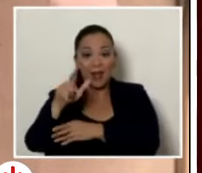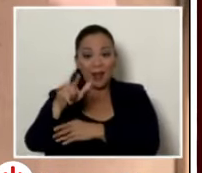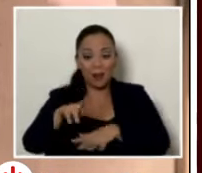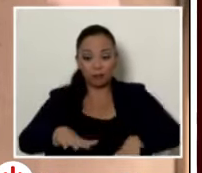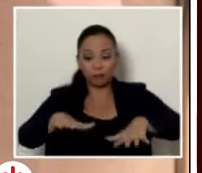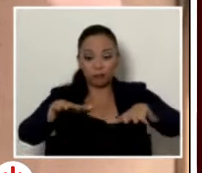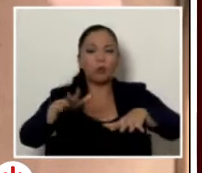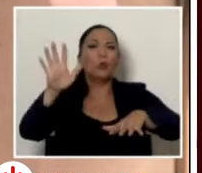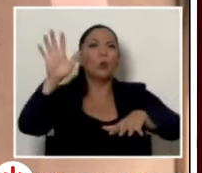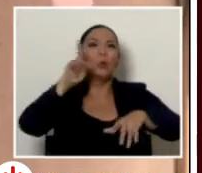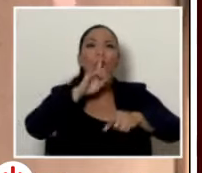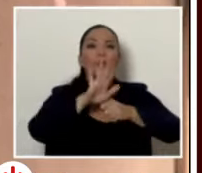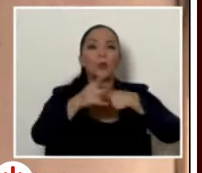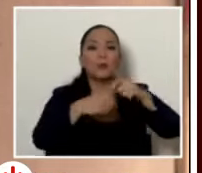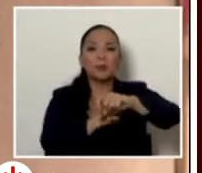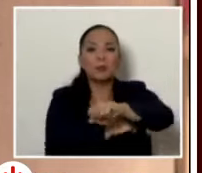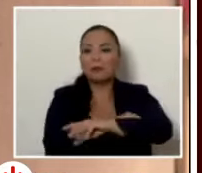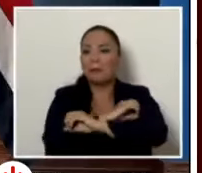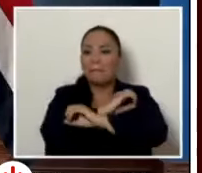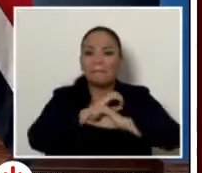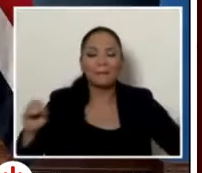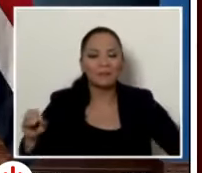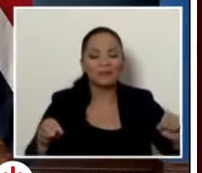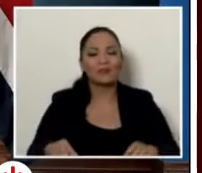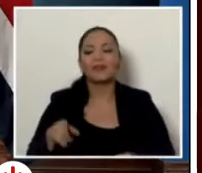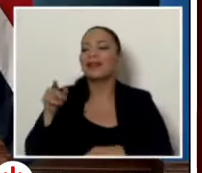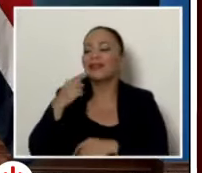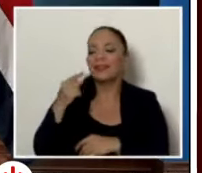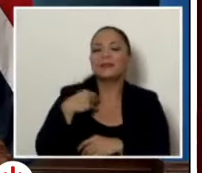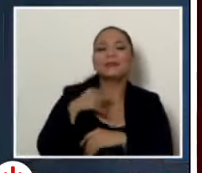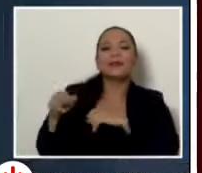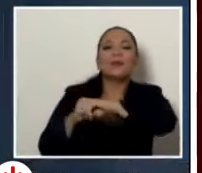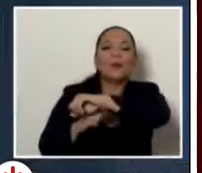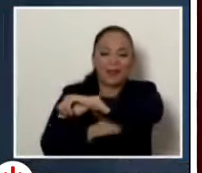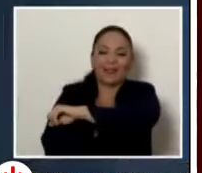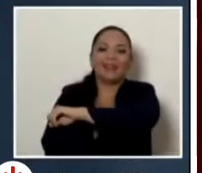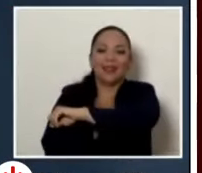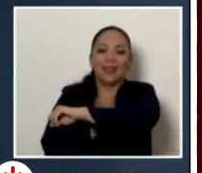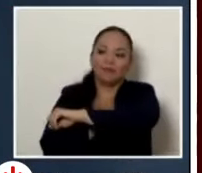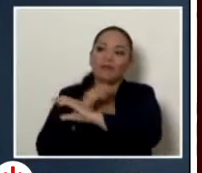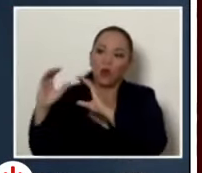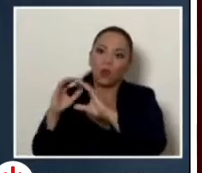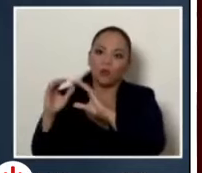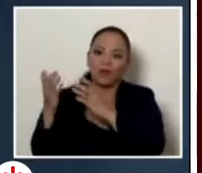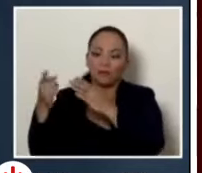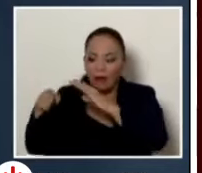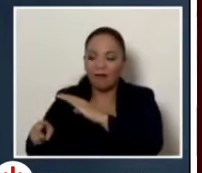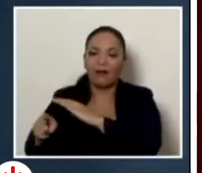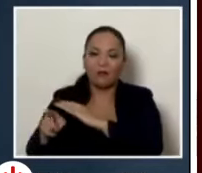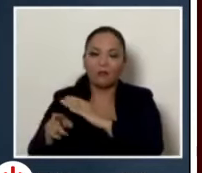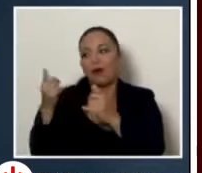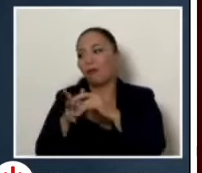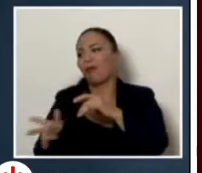más de 50 años esa promesa también este es el puente que pasa por debajo y que va a comunicar porque ahorita hay que dar una vuelta